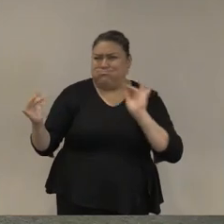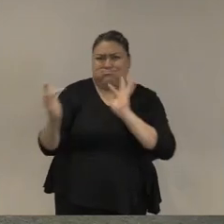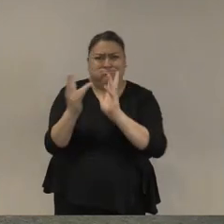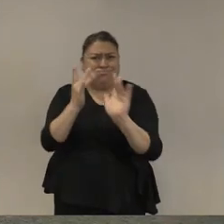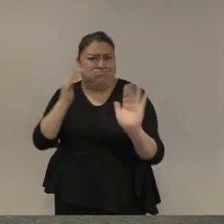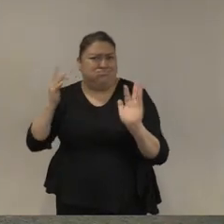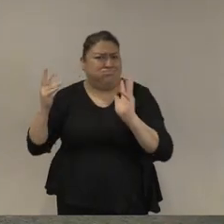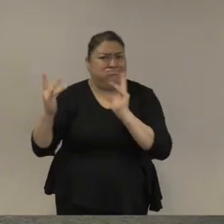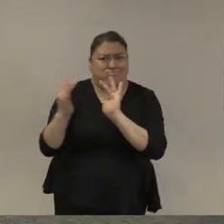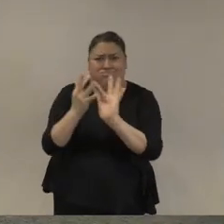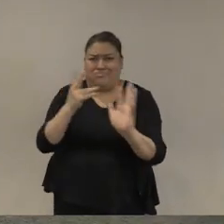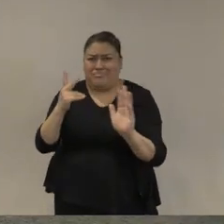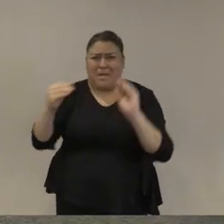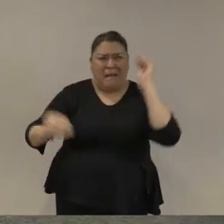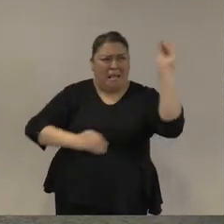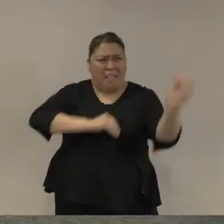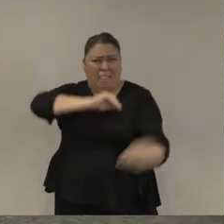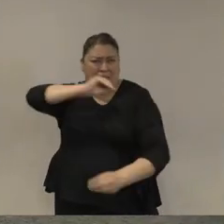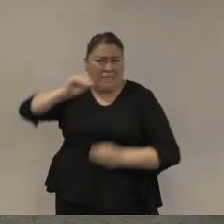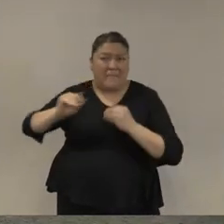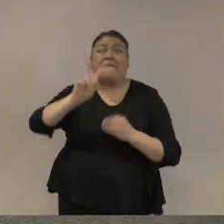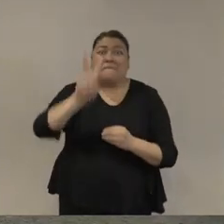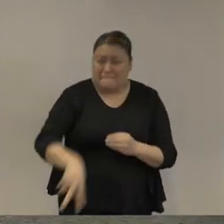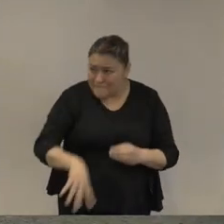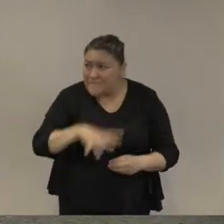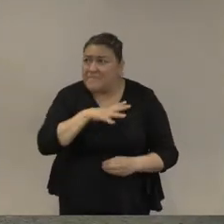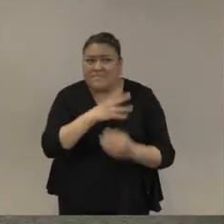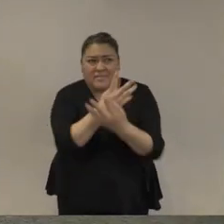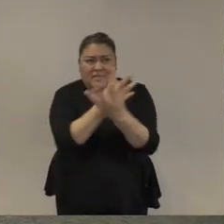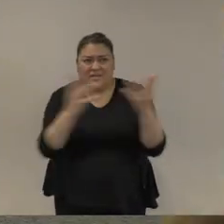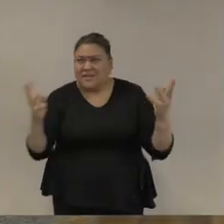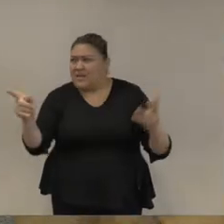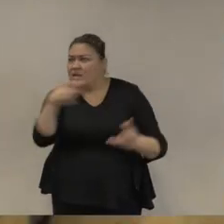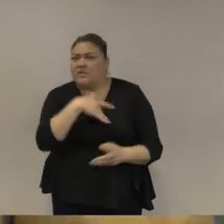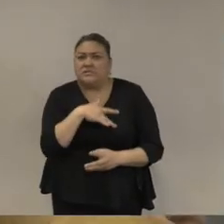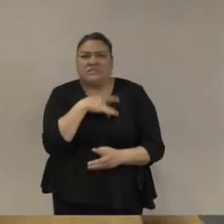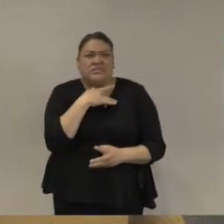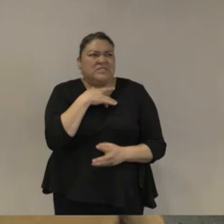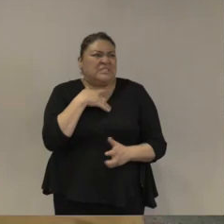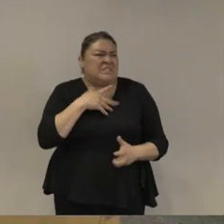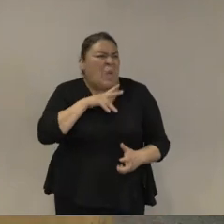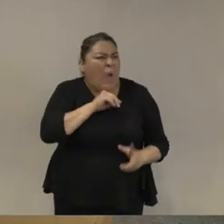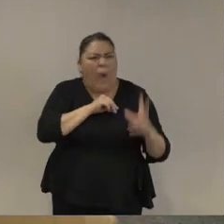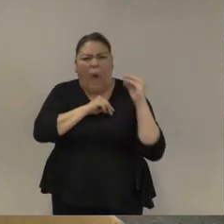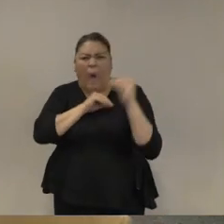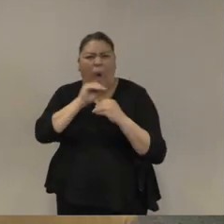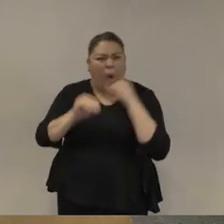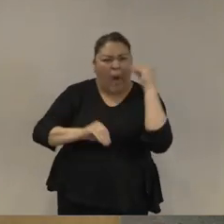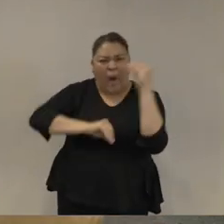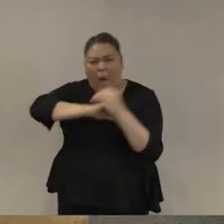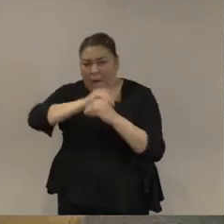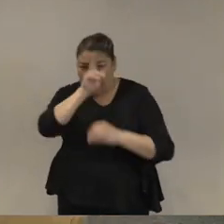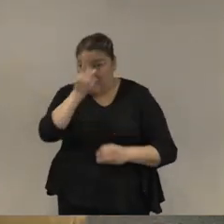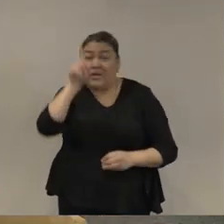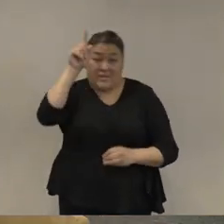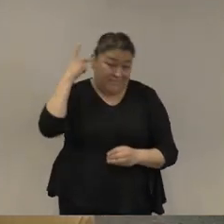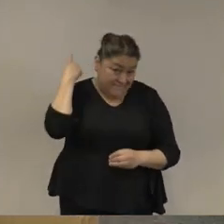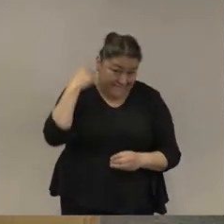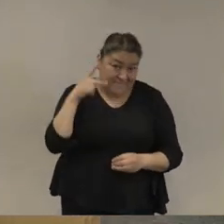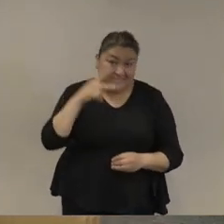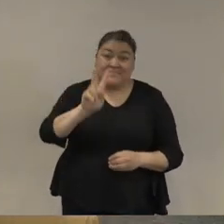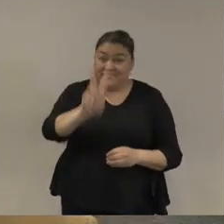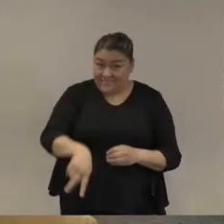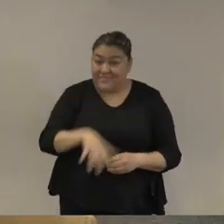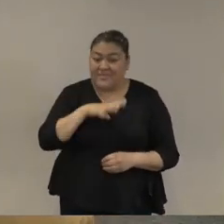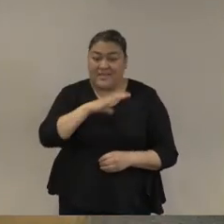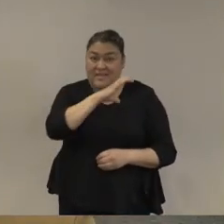era de verdad decir aquí hay una serie de pasiones que están enquistadas que van más allá de